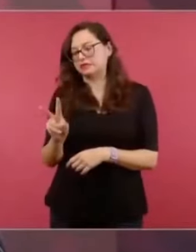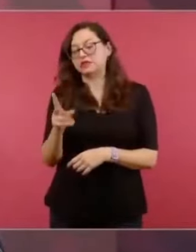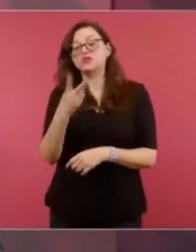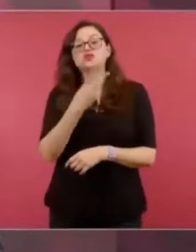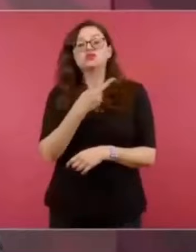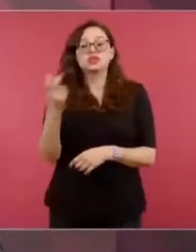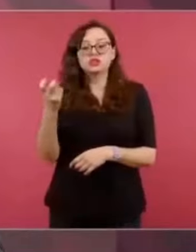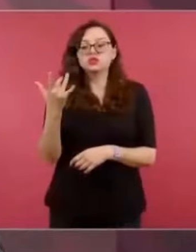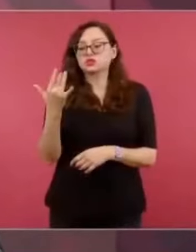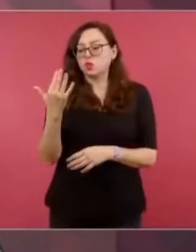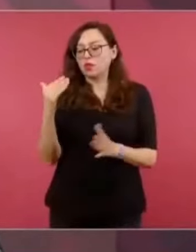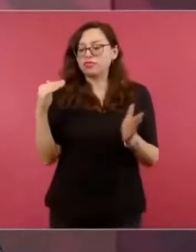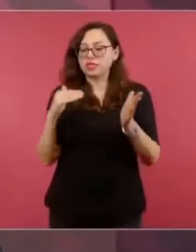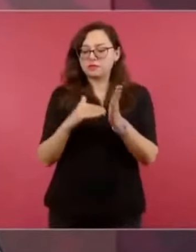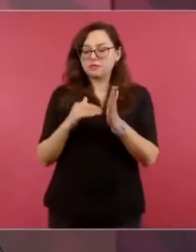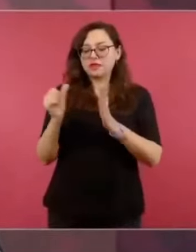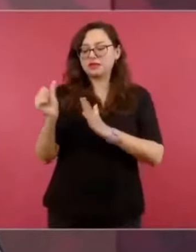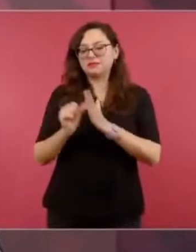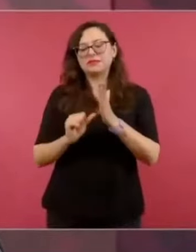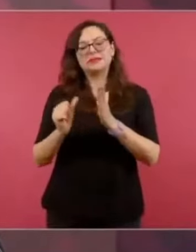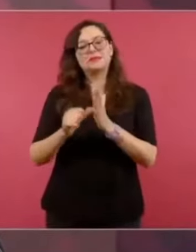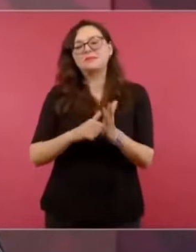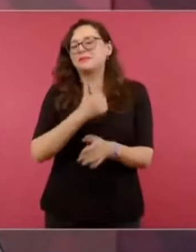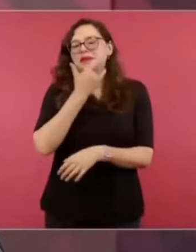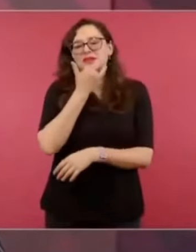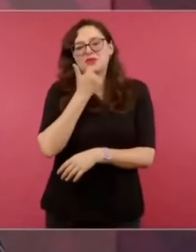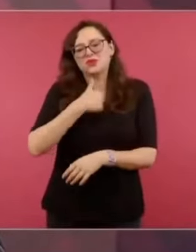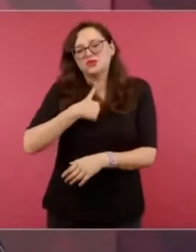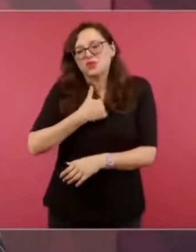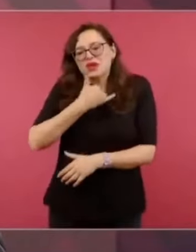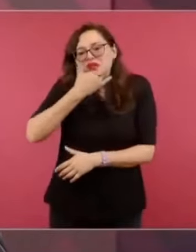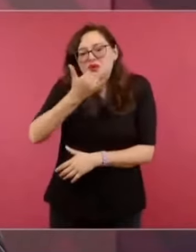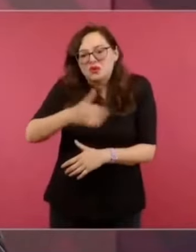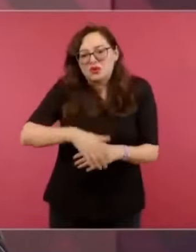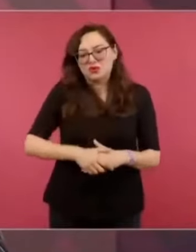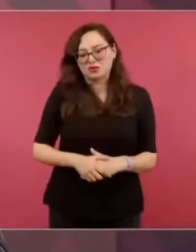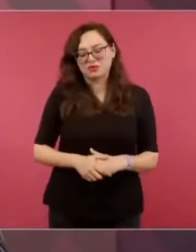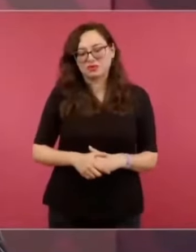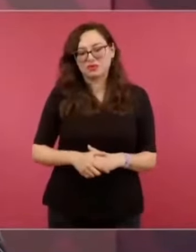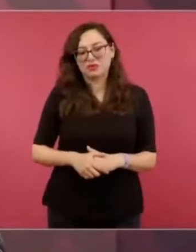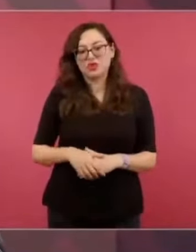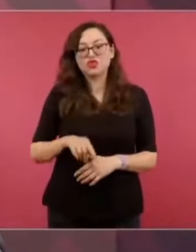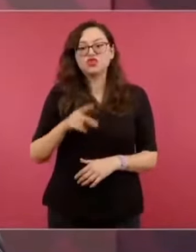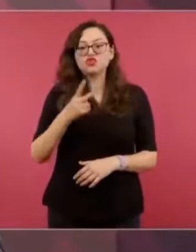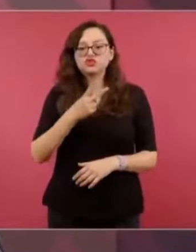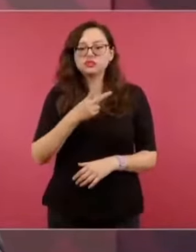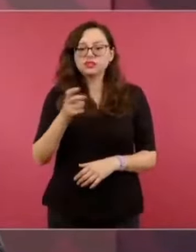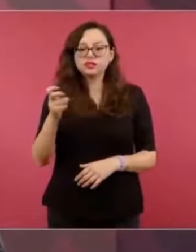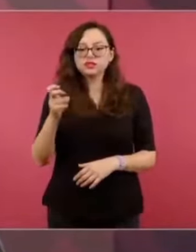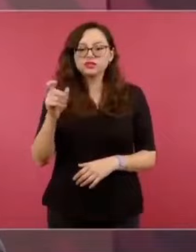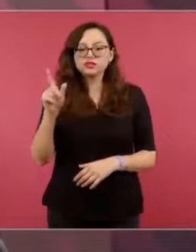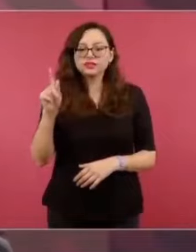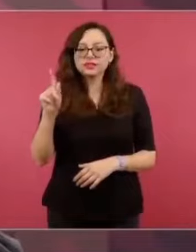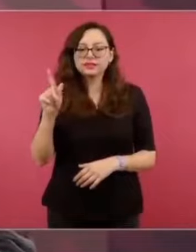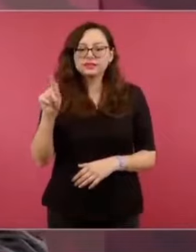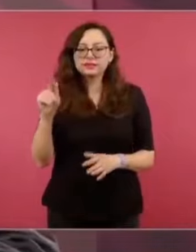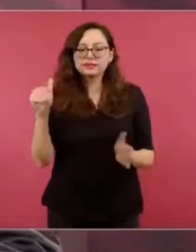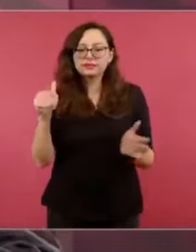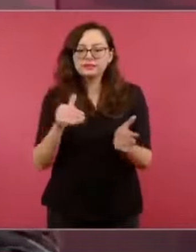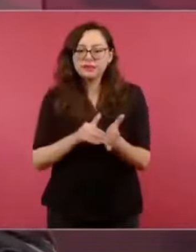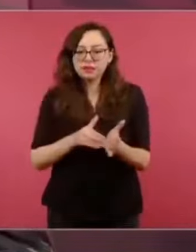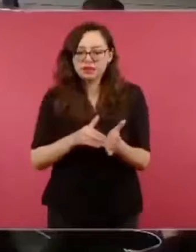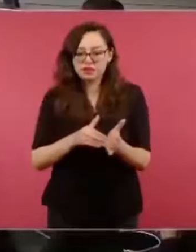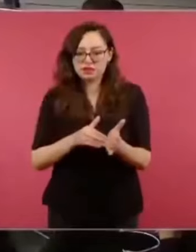y son 270 mil mensuales en el instituto,